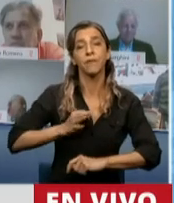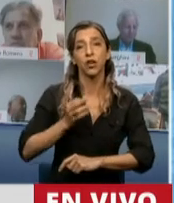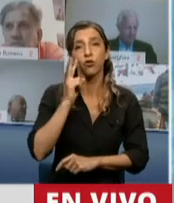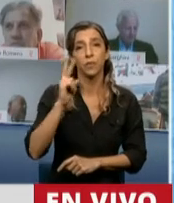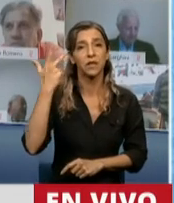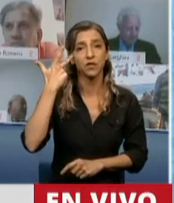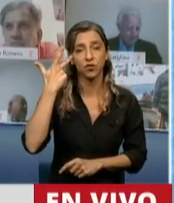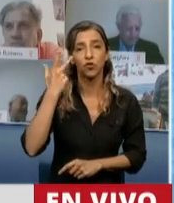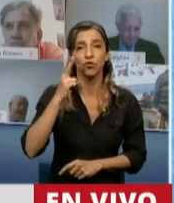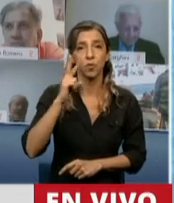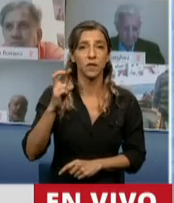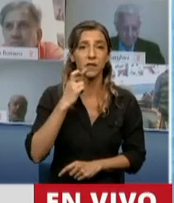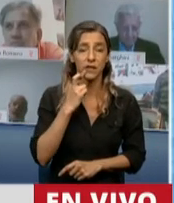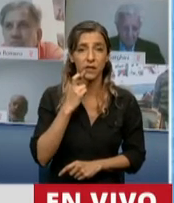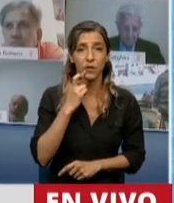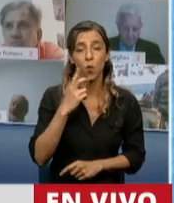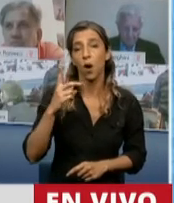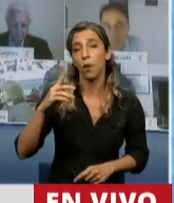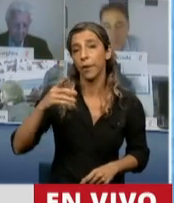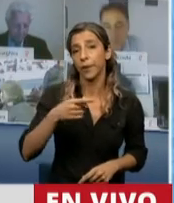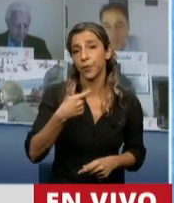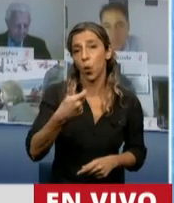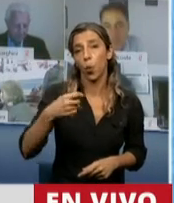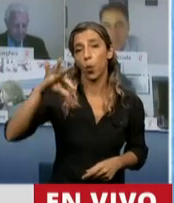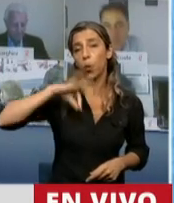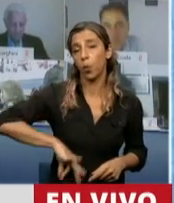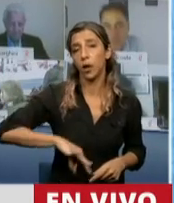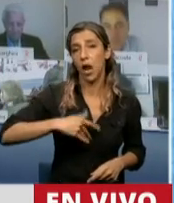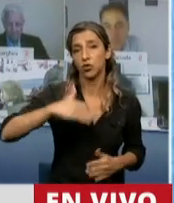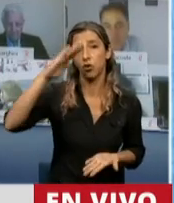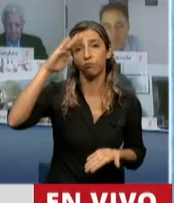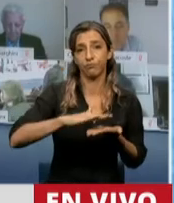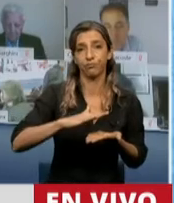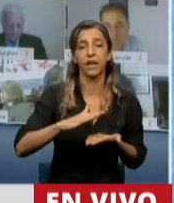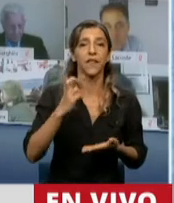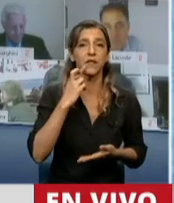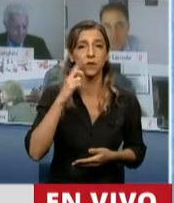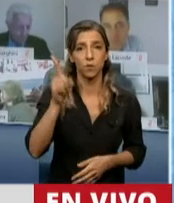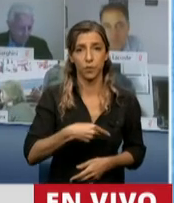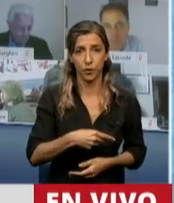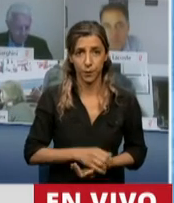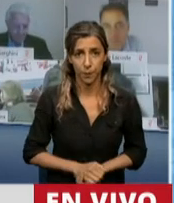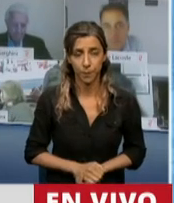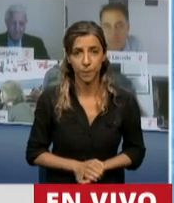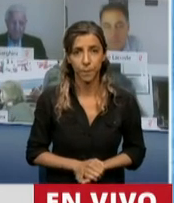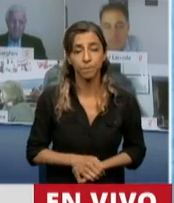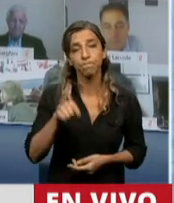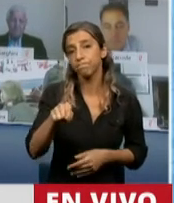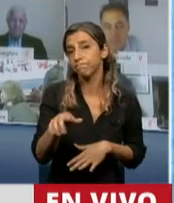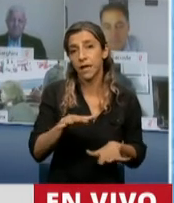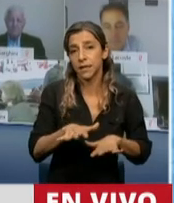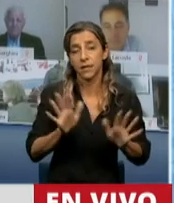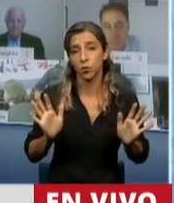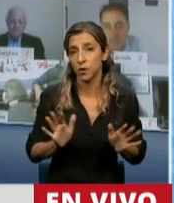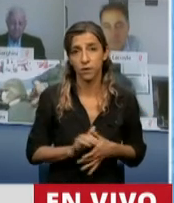el poder adquisitivo de las jubilaciones cayó un 19%. Esto es lo que pasó. Esta es la situación